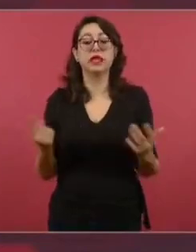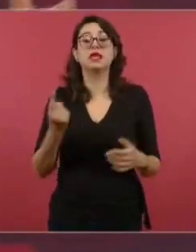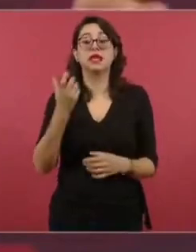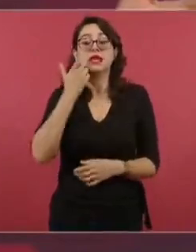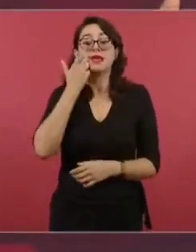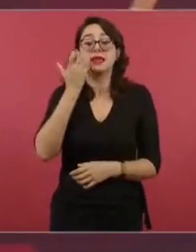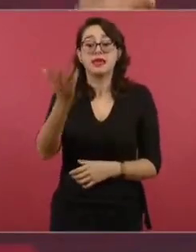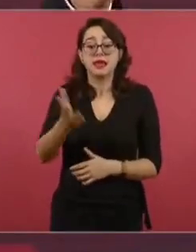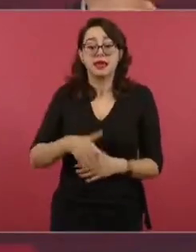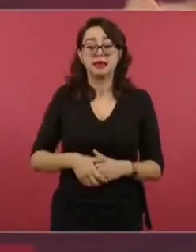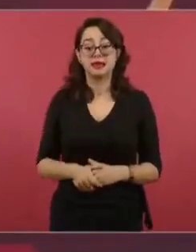Ya estamos viendo resultados. ¡Gracias! ¡Gracias!